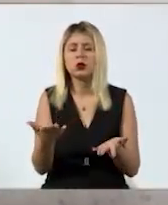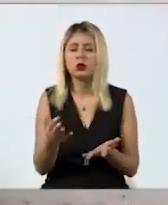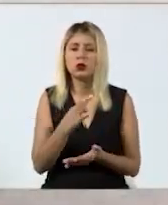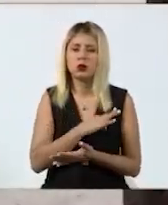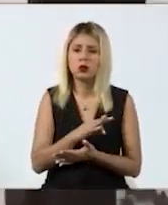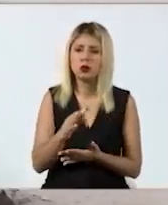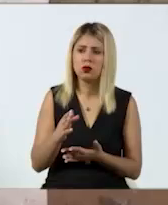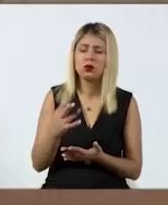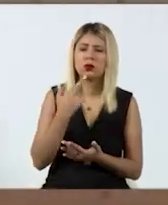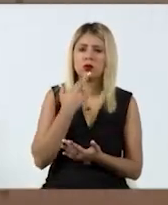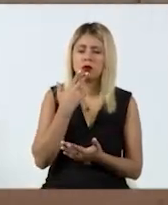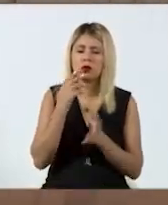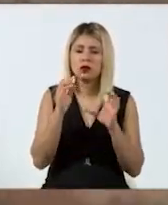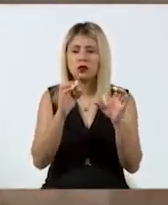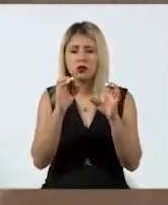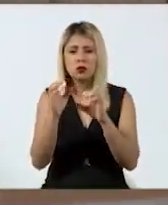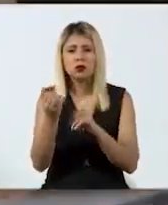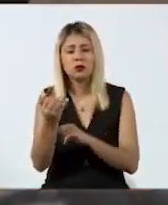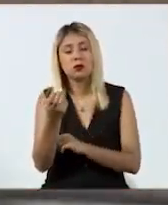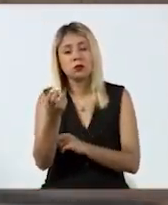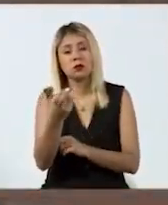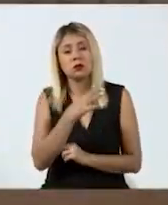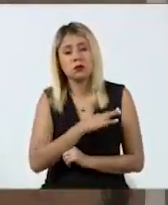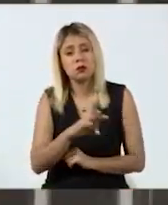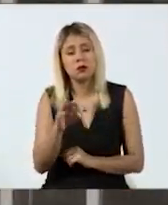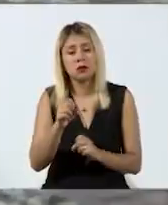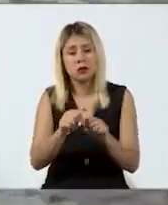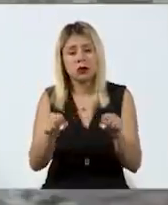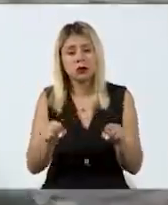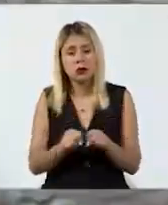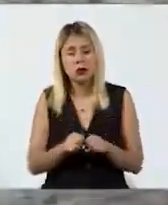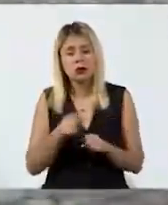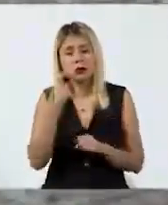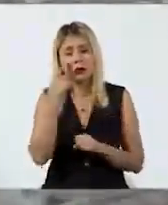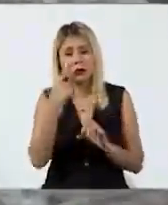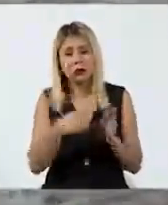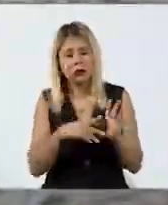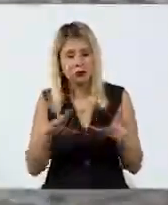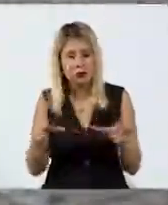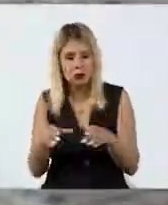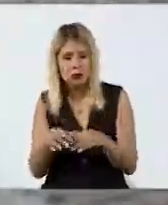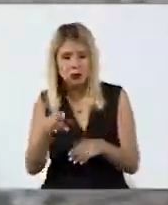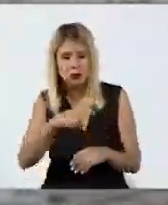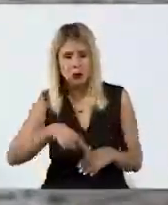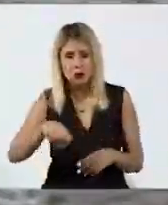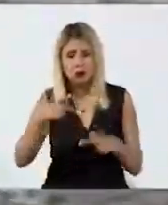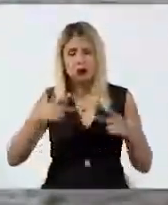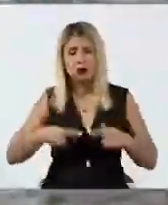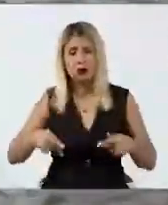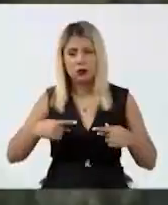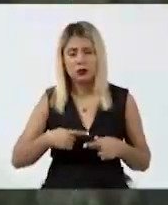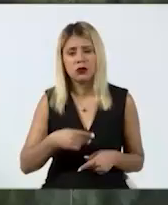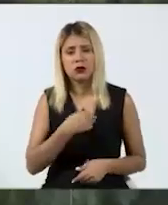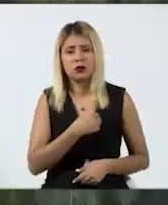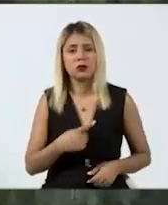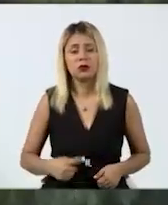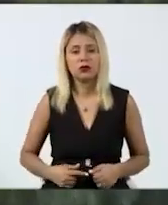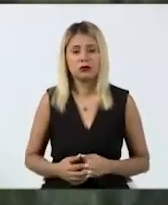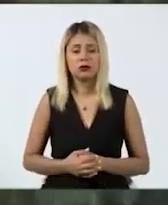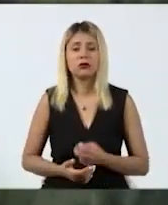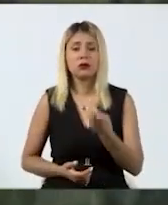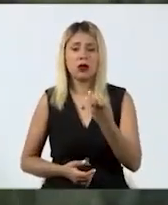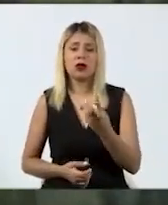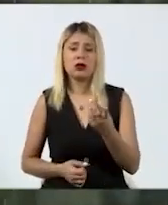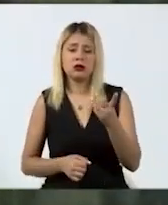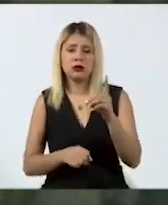mayor riesgo y así poder tener un sistema de alerta para la población coordinado con las unidades municipales. Para este